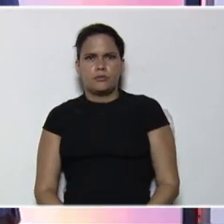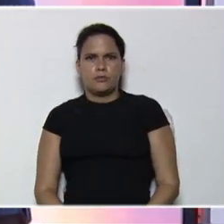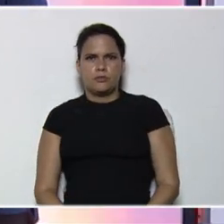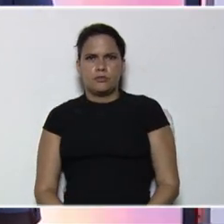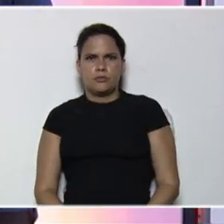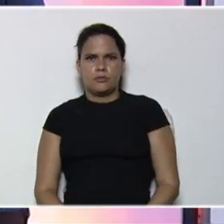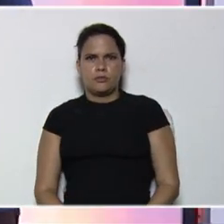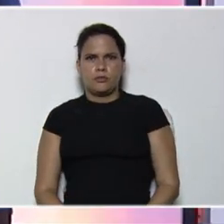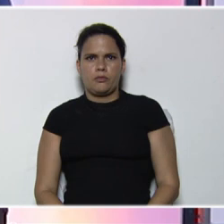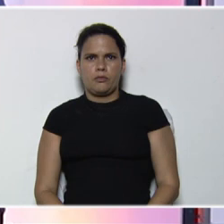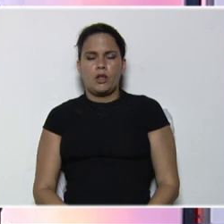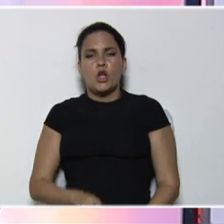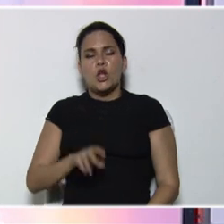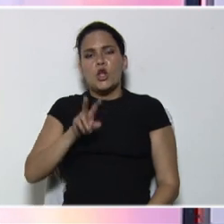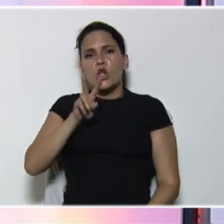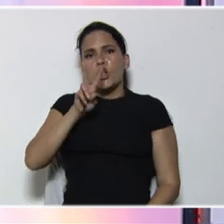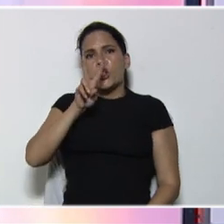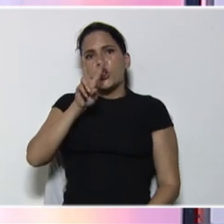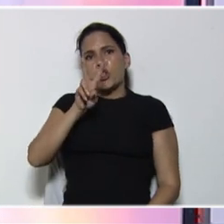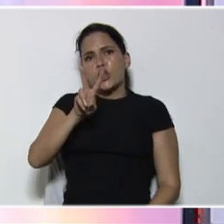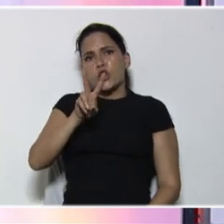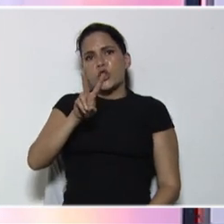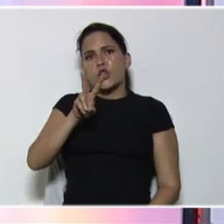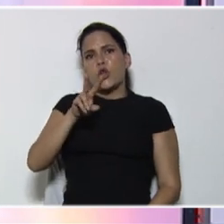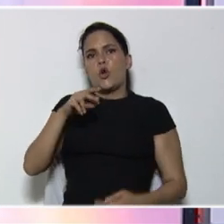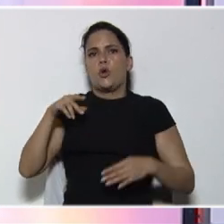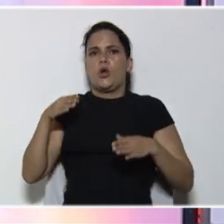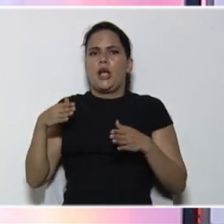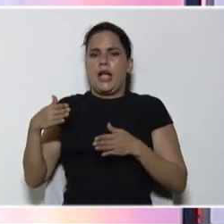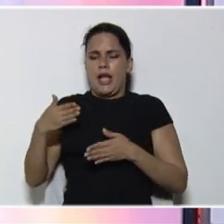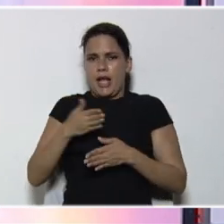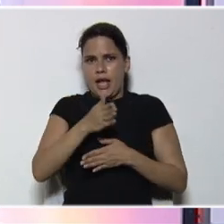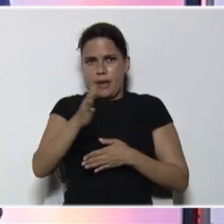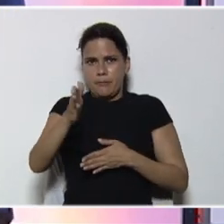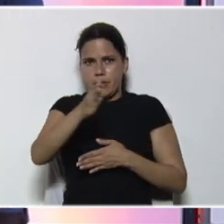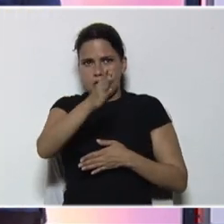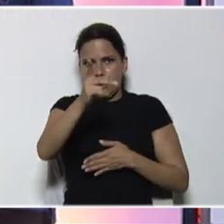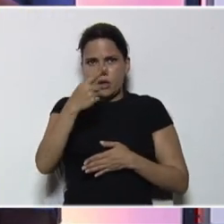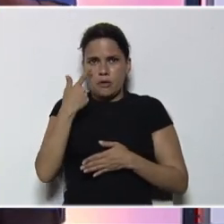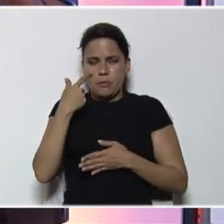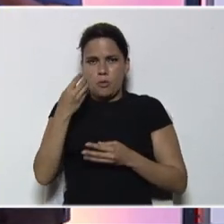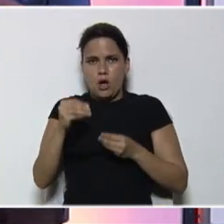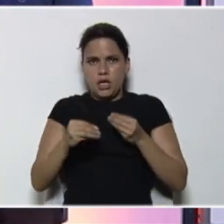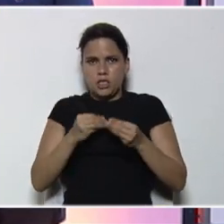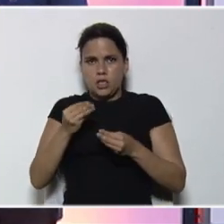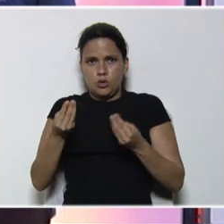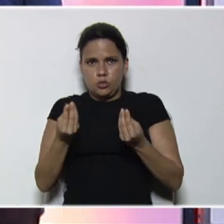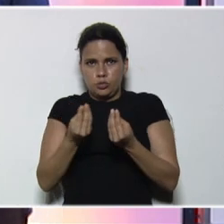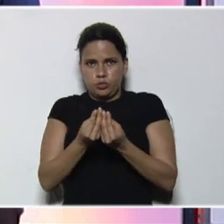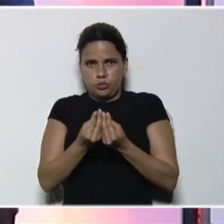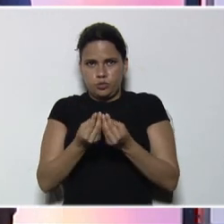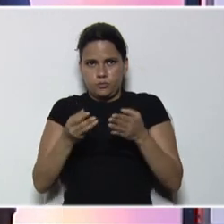dos caminos, que vamos haciendo juntos, ahí están el color, azul, y color rojo, juntos,